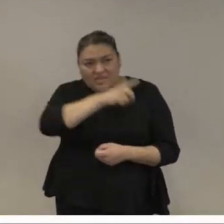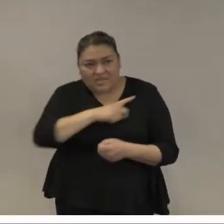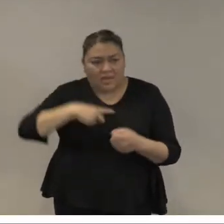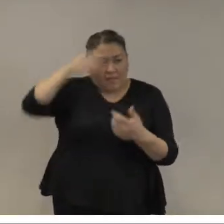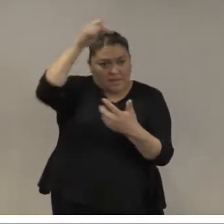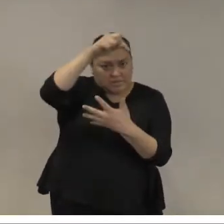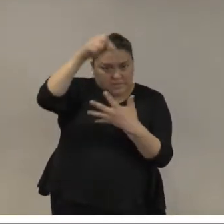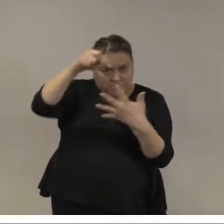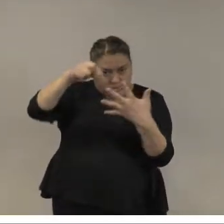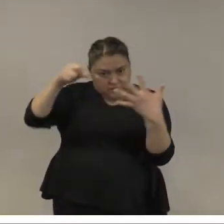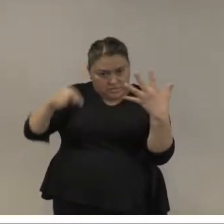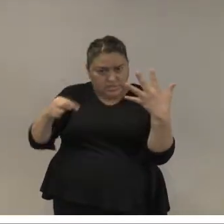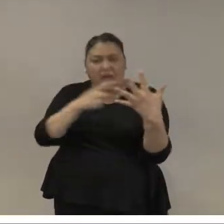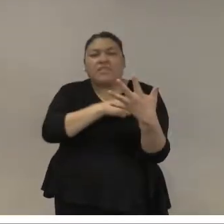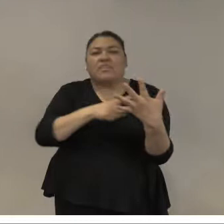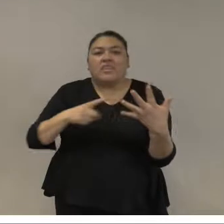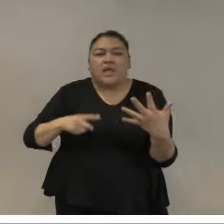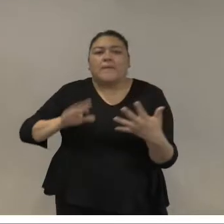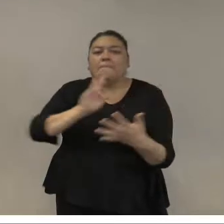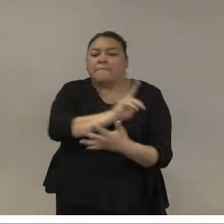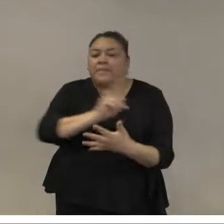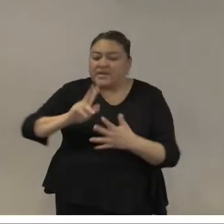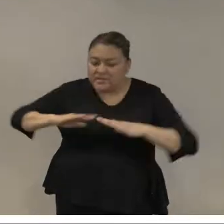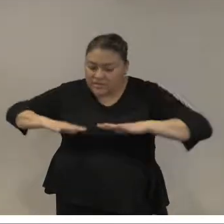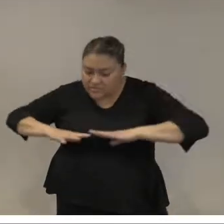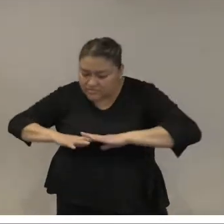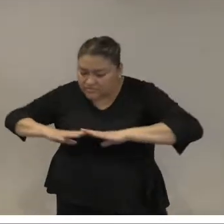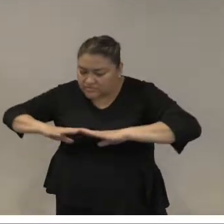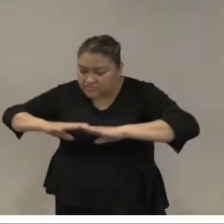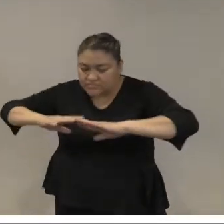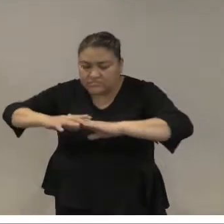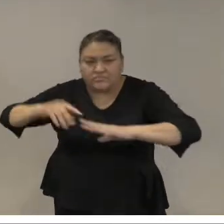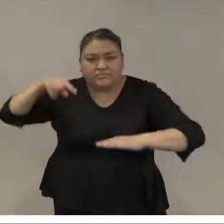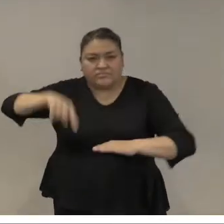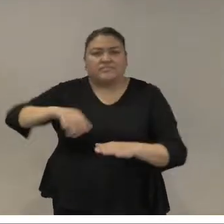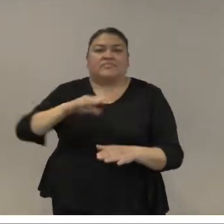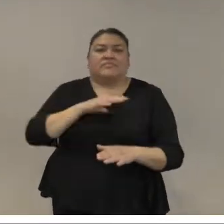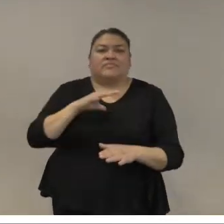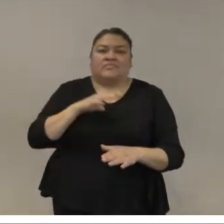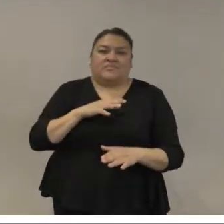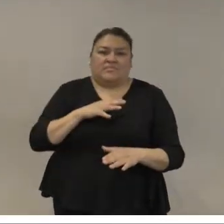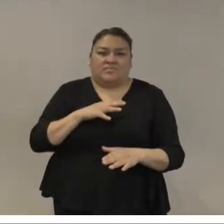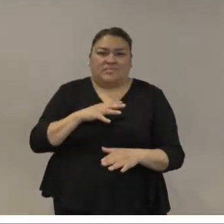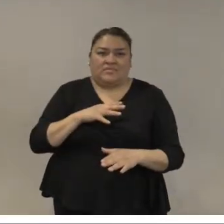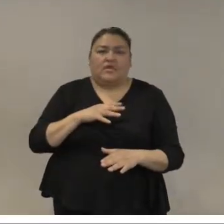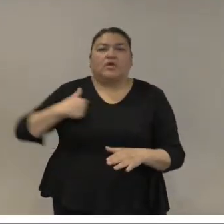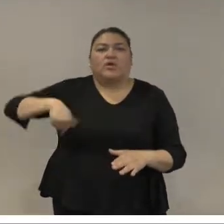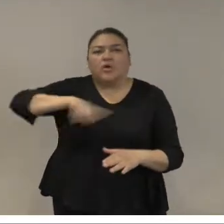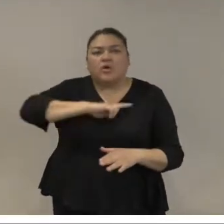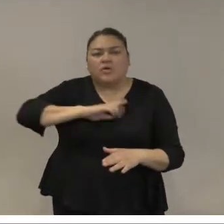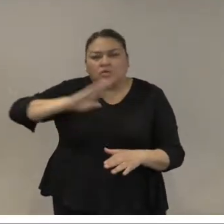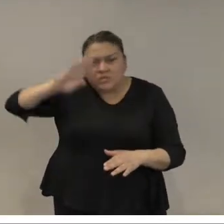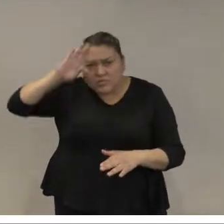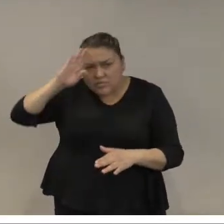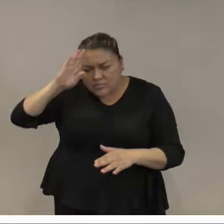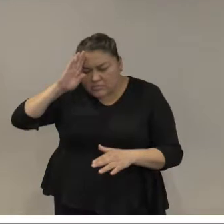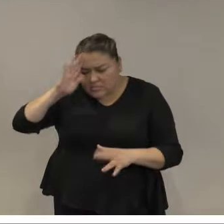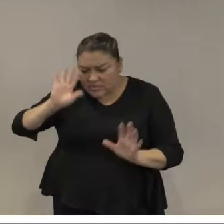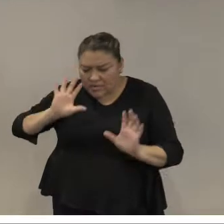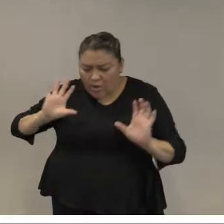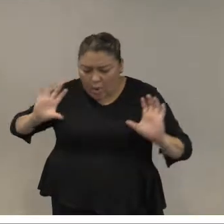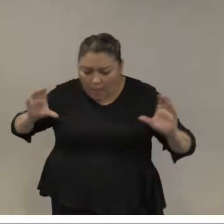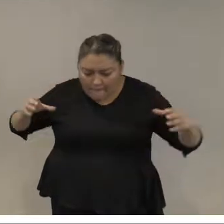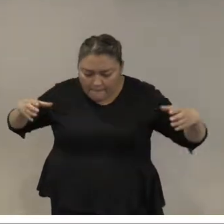rompecabezas bueno veamos los pilares así como un solo sector de seguridad